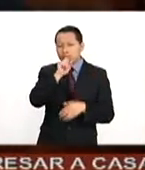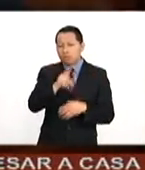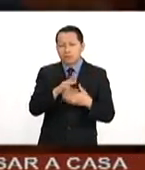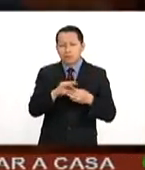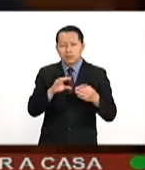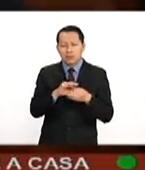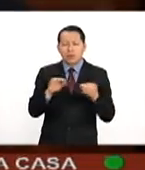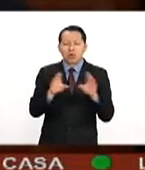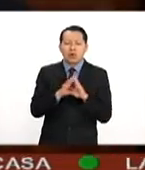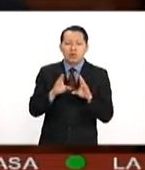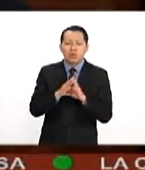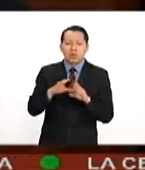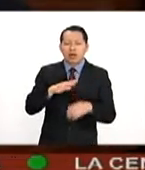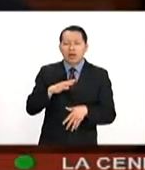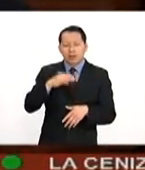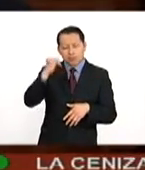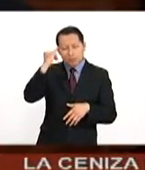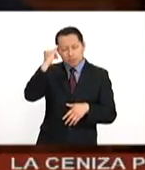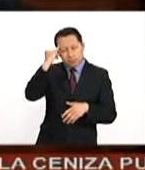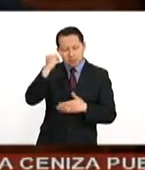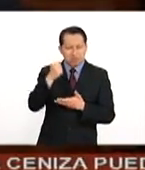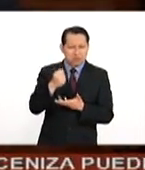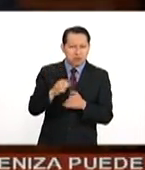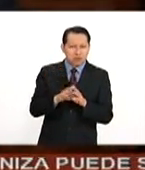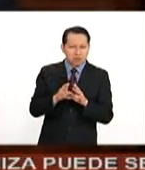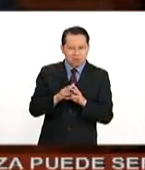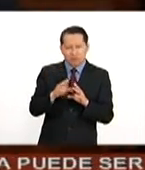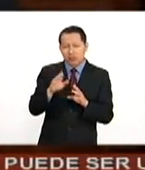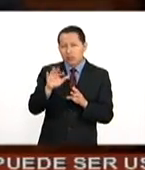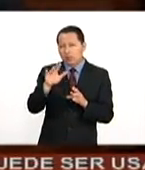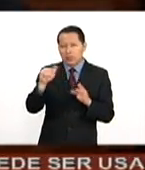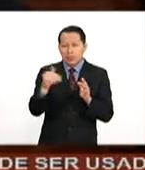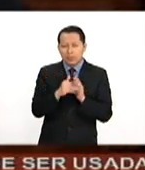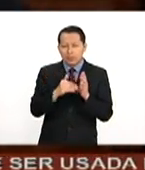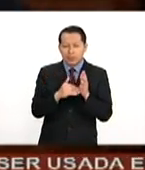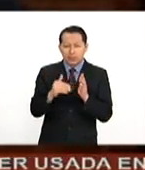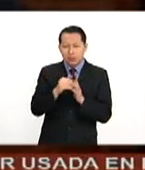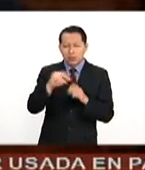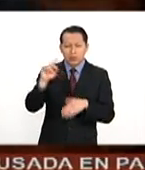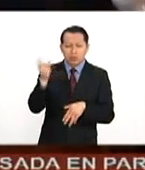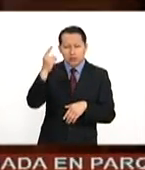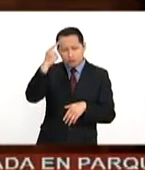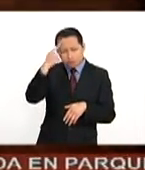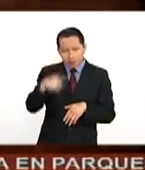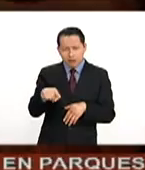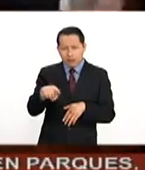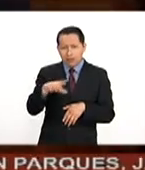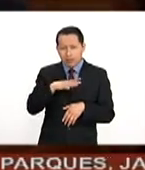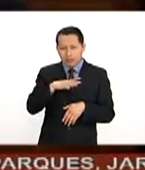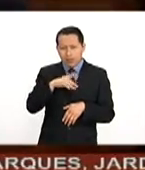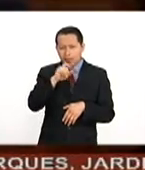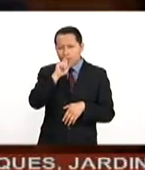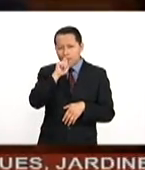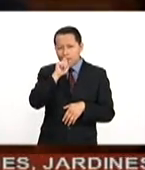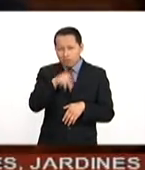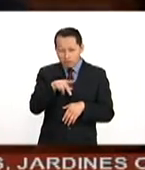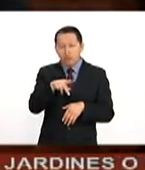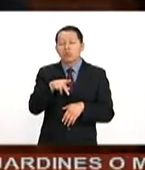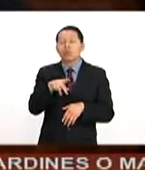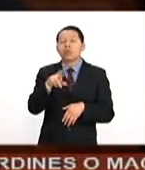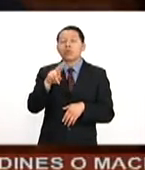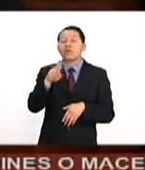un presupuesto de más de 50 mil millones de dólares para fortalecer... Rubén, dame un segundo,